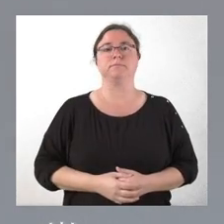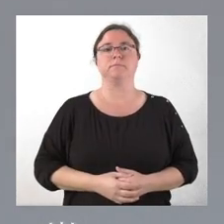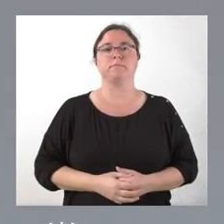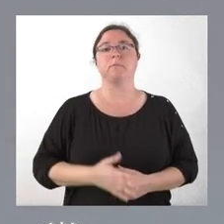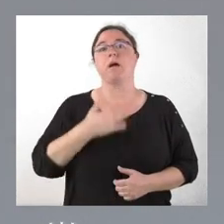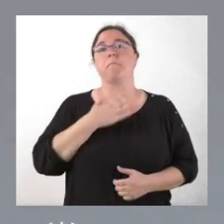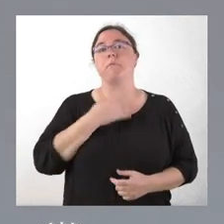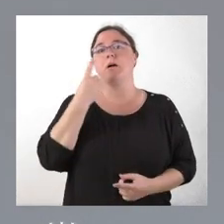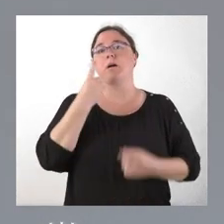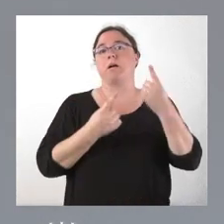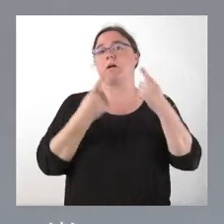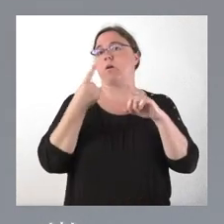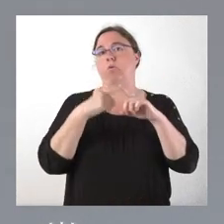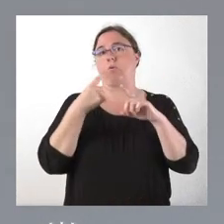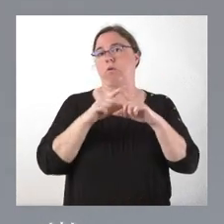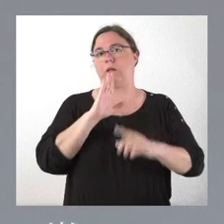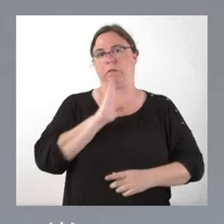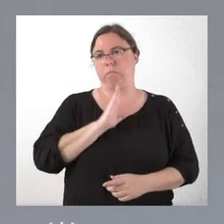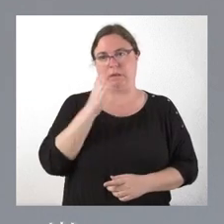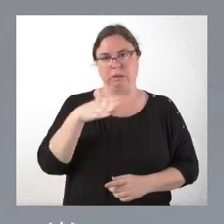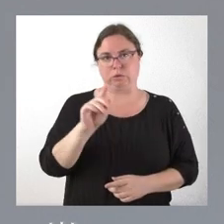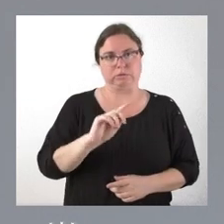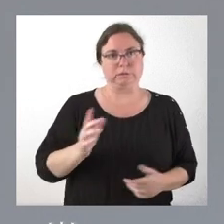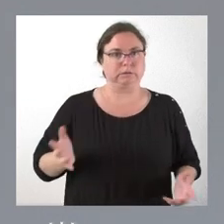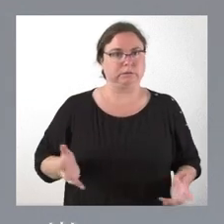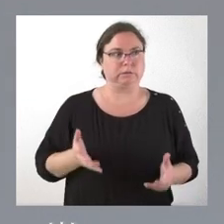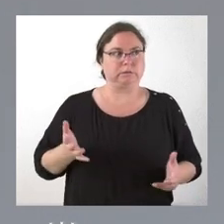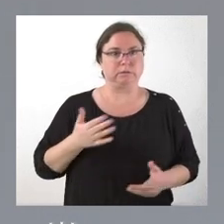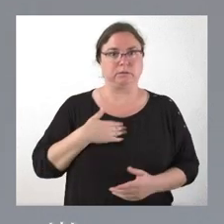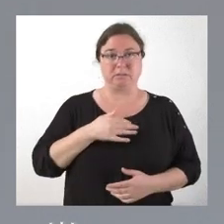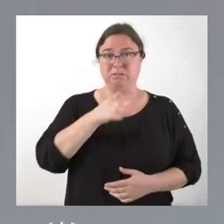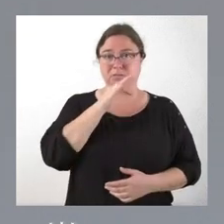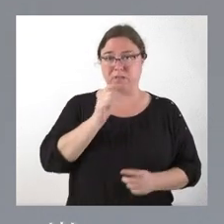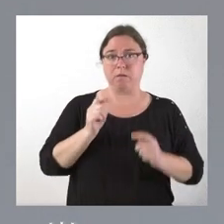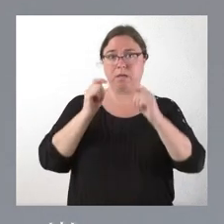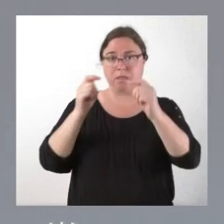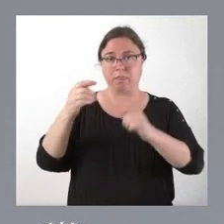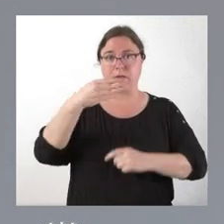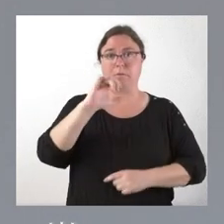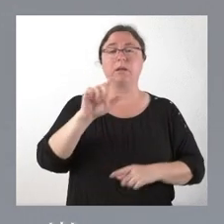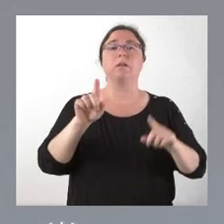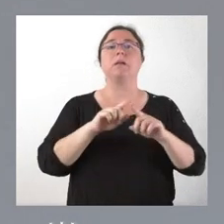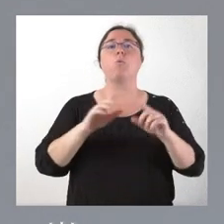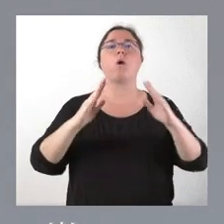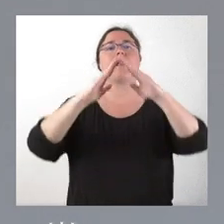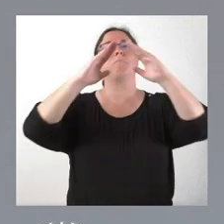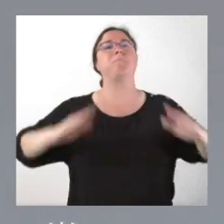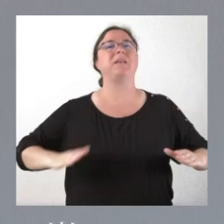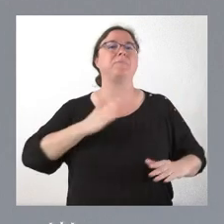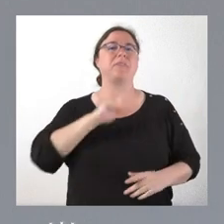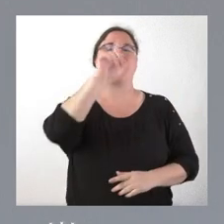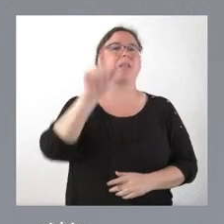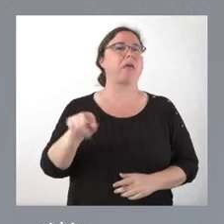hay cosas que me parecen incomprensibles. Que no estén declaradas BID. La pirámide de los italianos, entre otras.